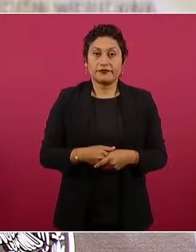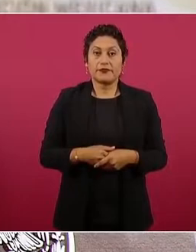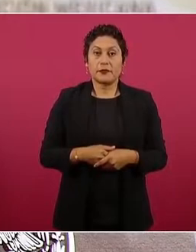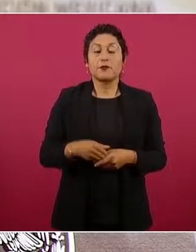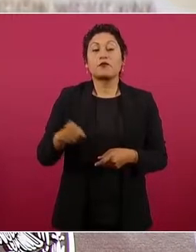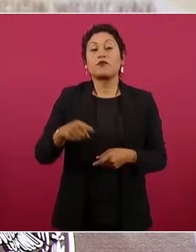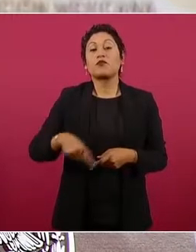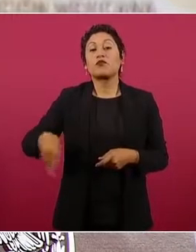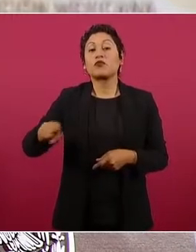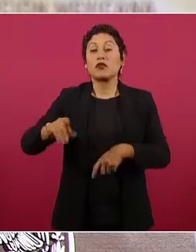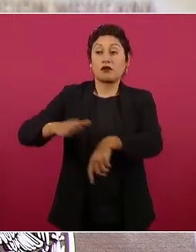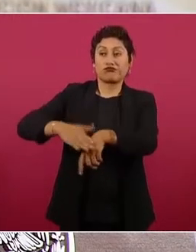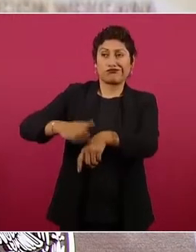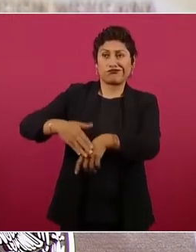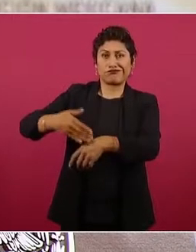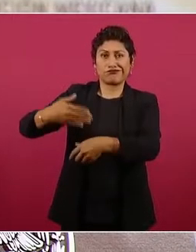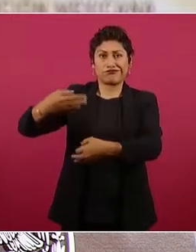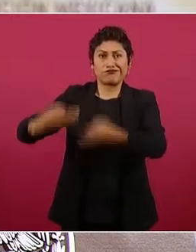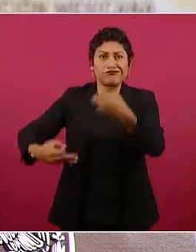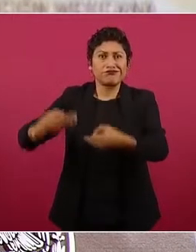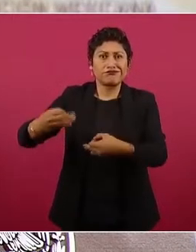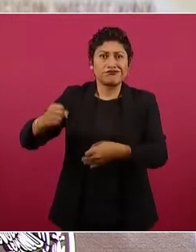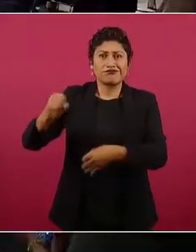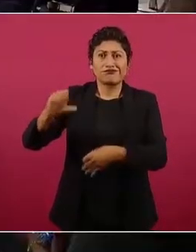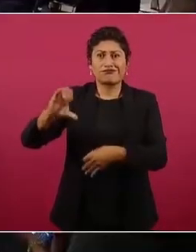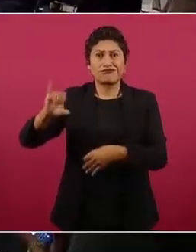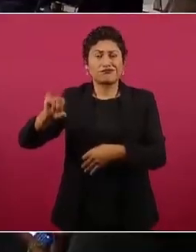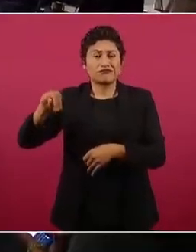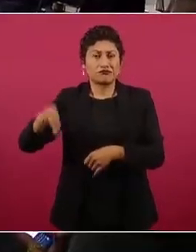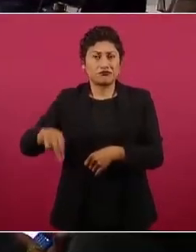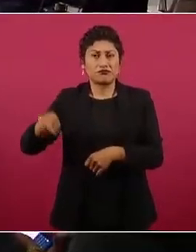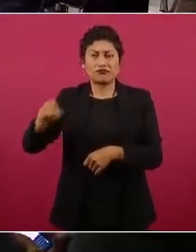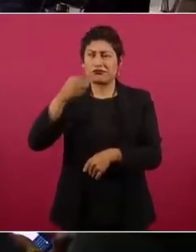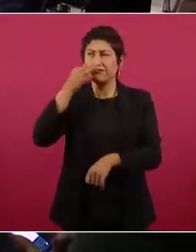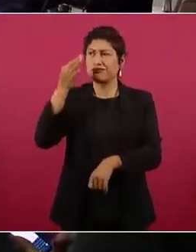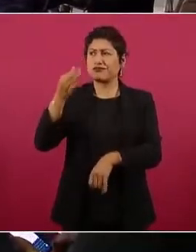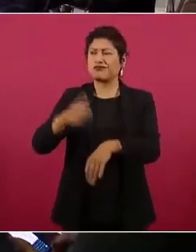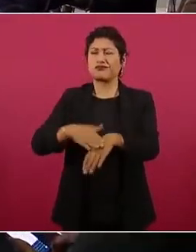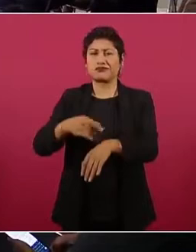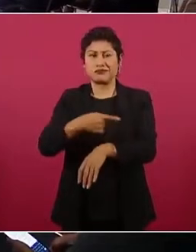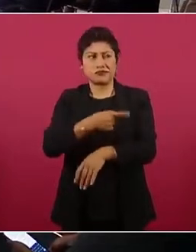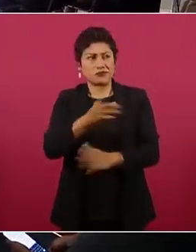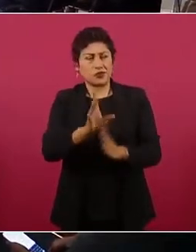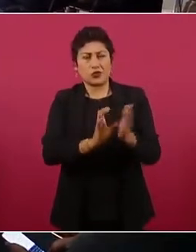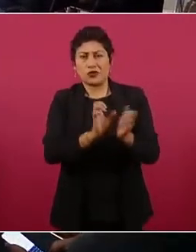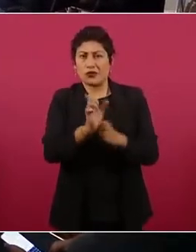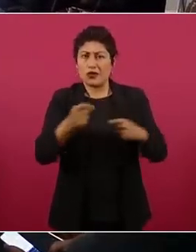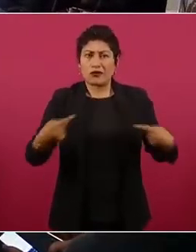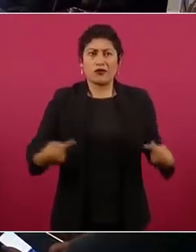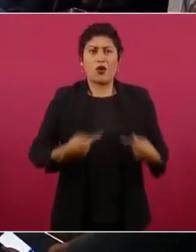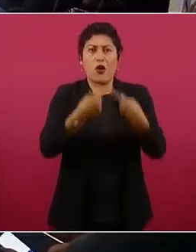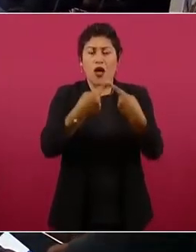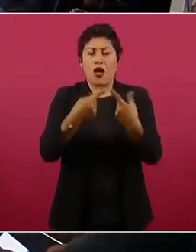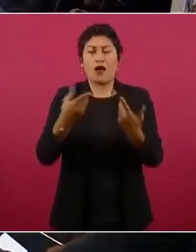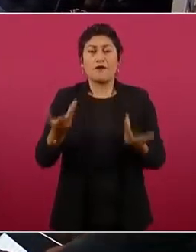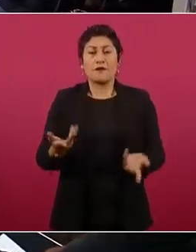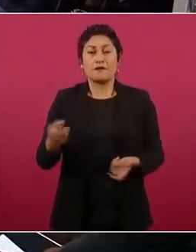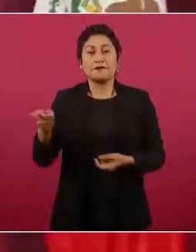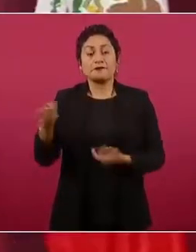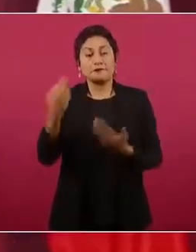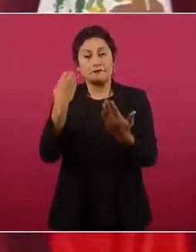Corte planteando que era inconstitucional y se revisaron